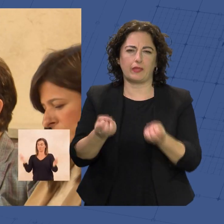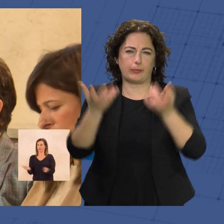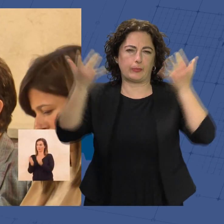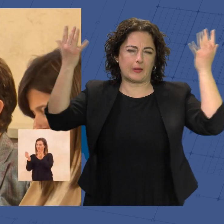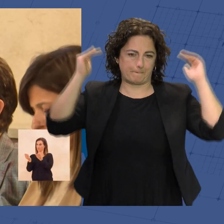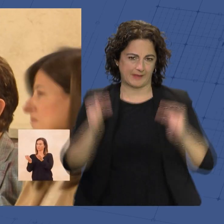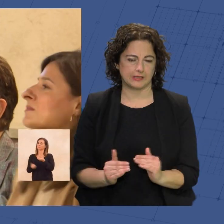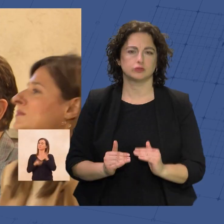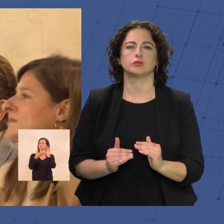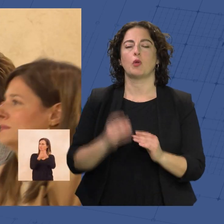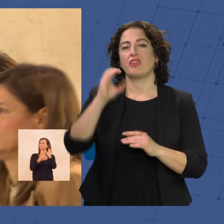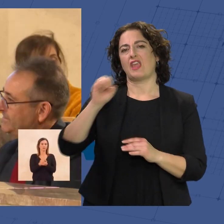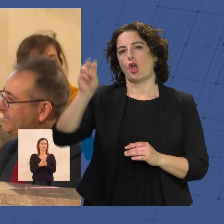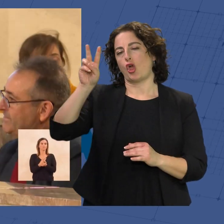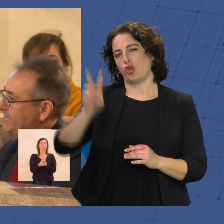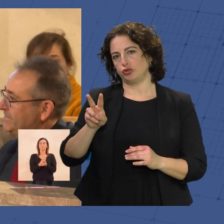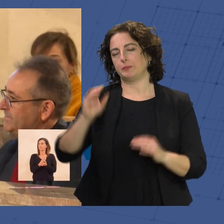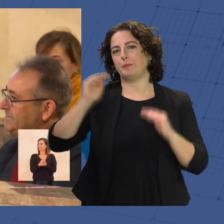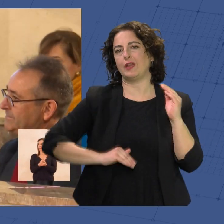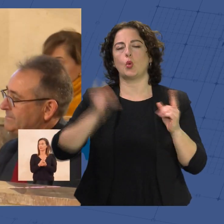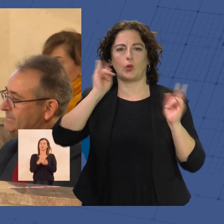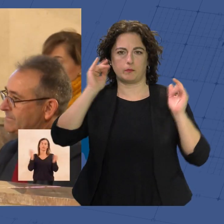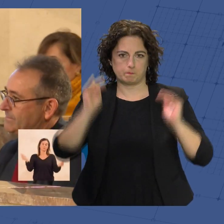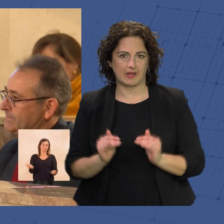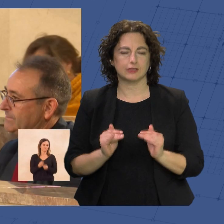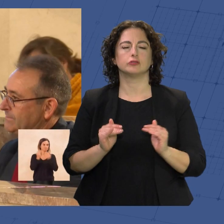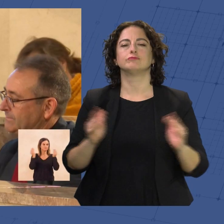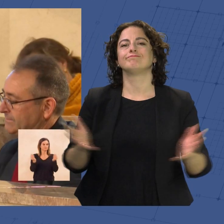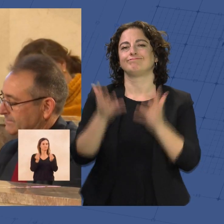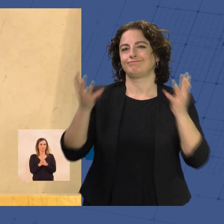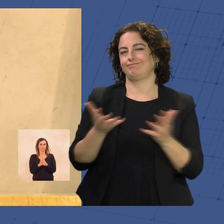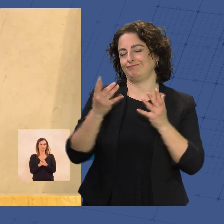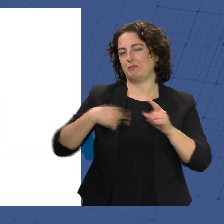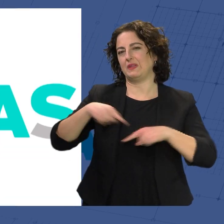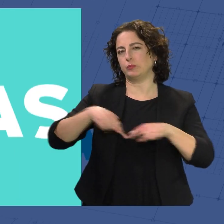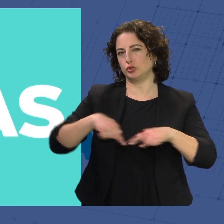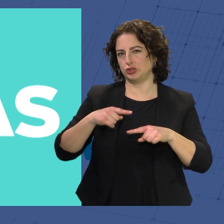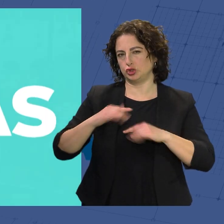reducir la emisión de CO2 y de ruidos, fomentando medios de transporte sostenibles.